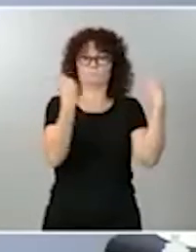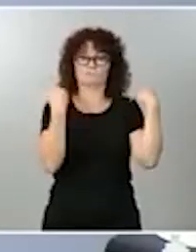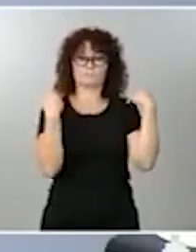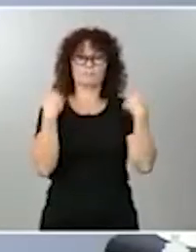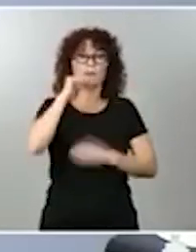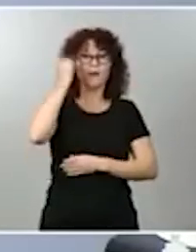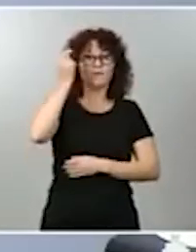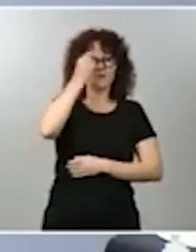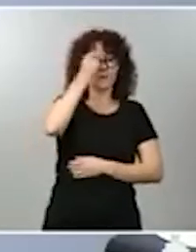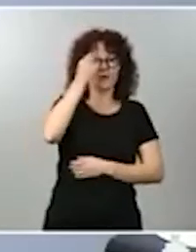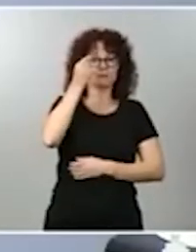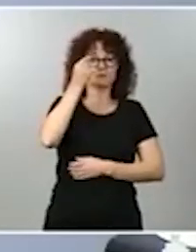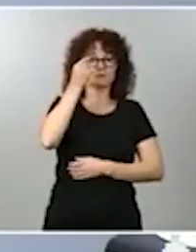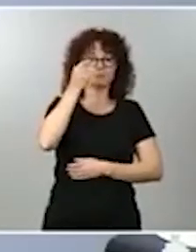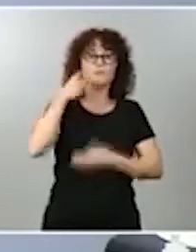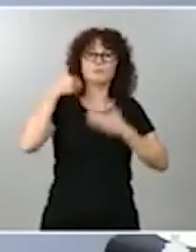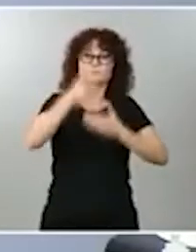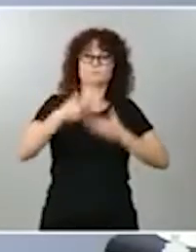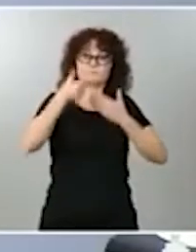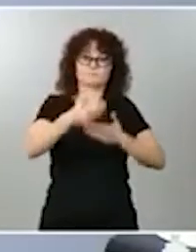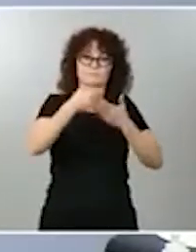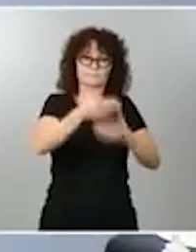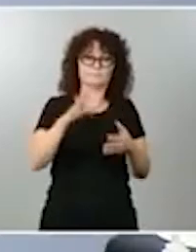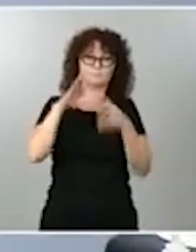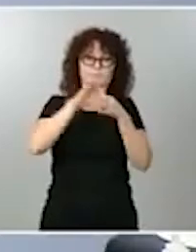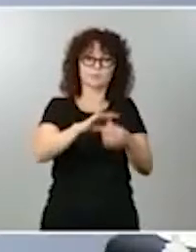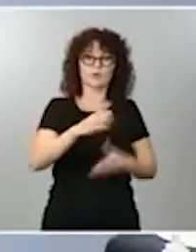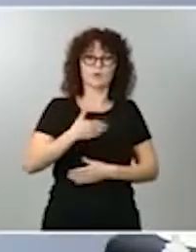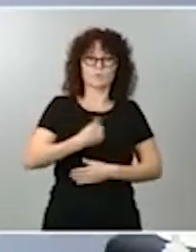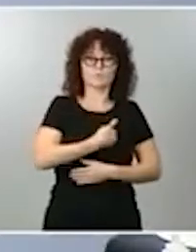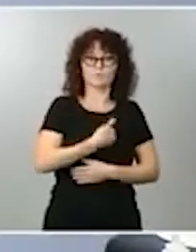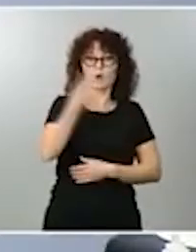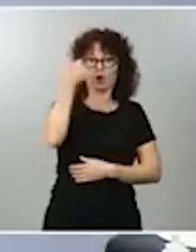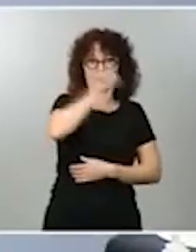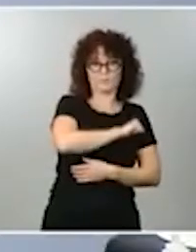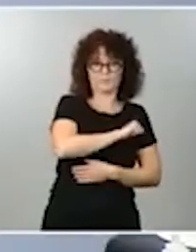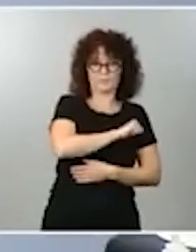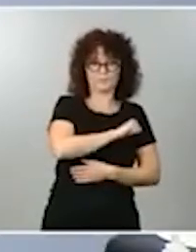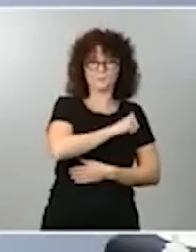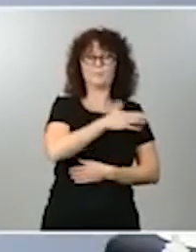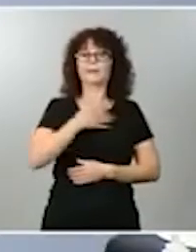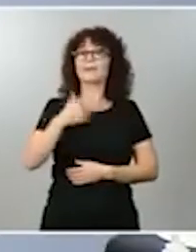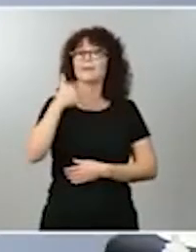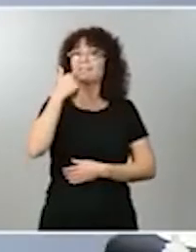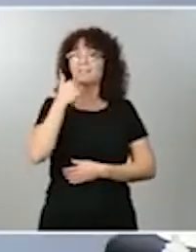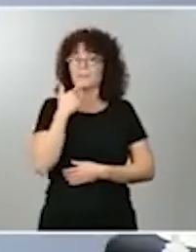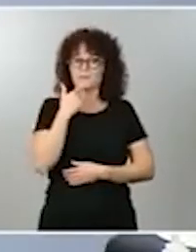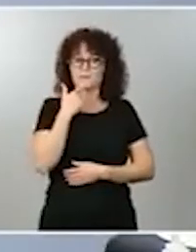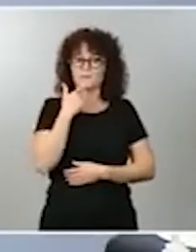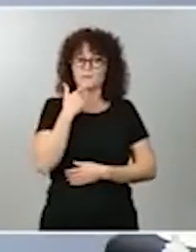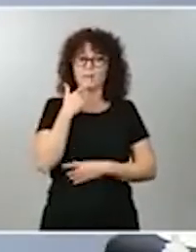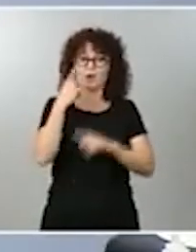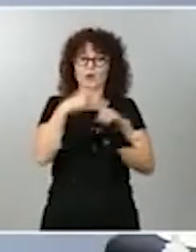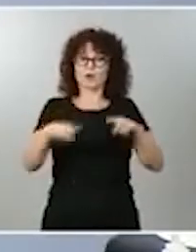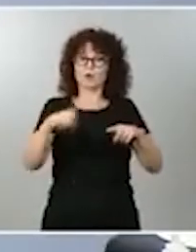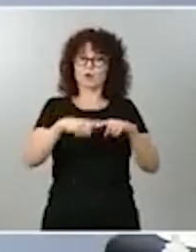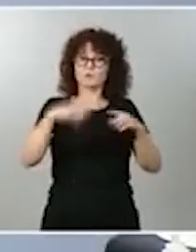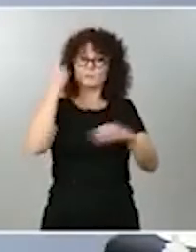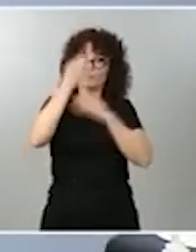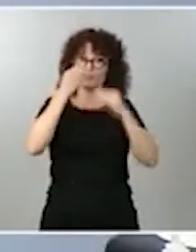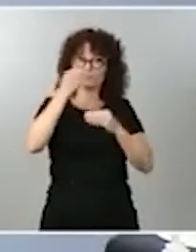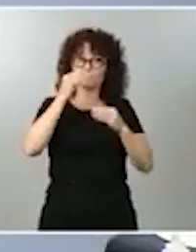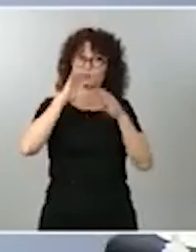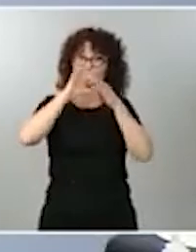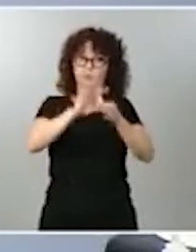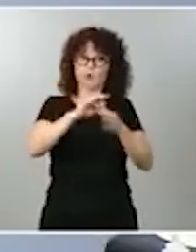tradicionalmente asociados a los roles de la masculinidad. Es decir, se valoran más las cosas que pensamos que hacen los hombres y se